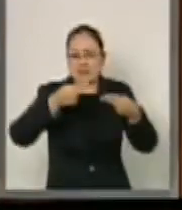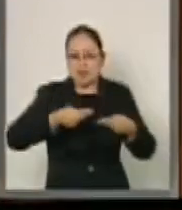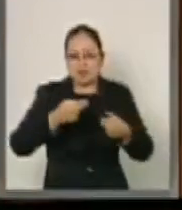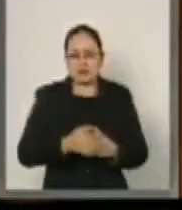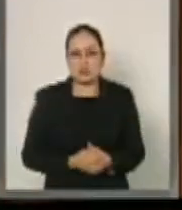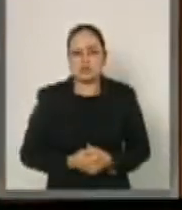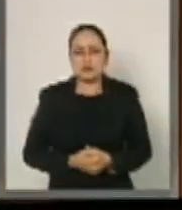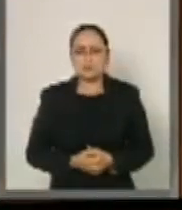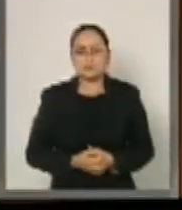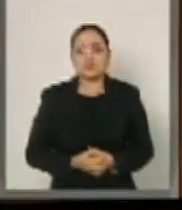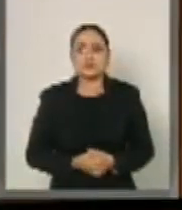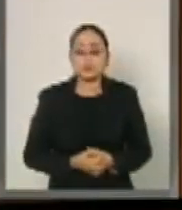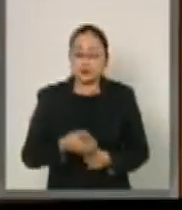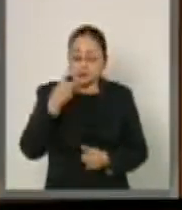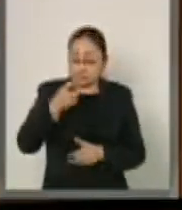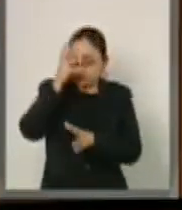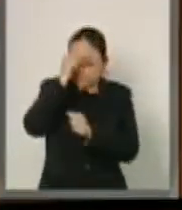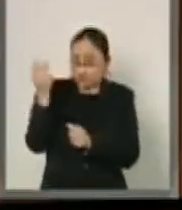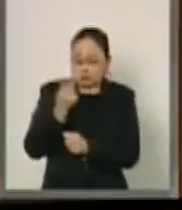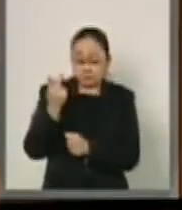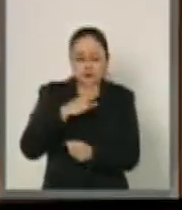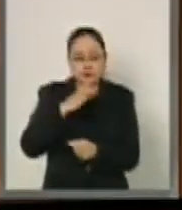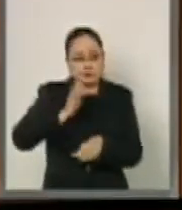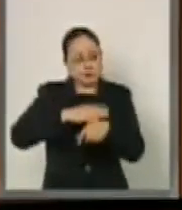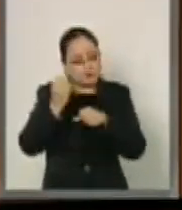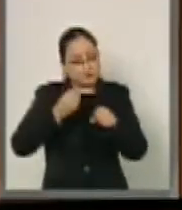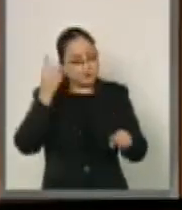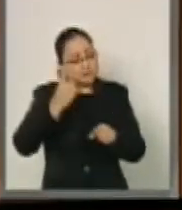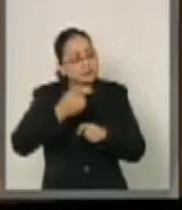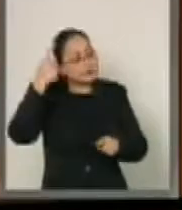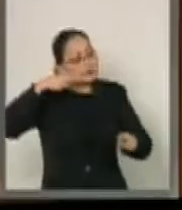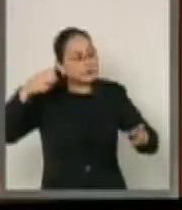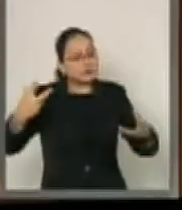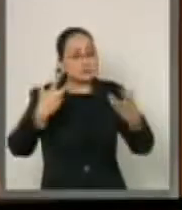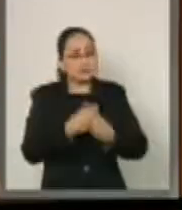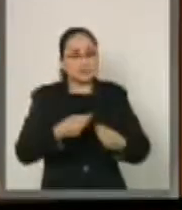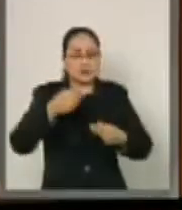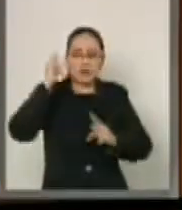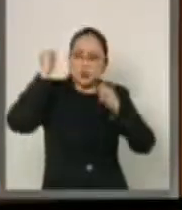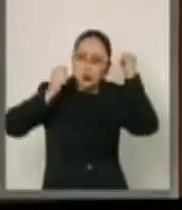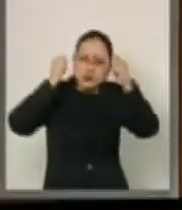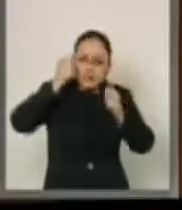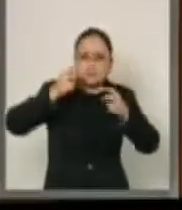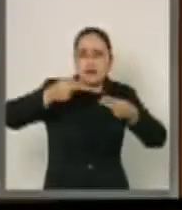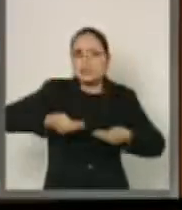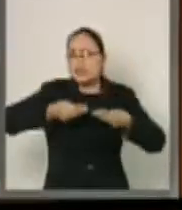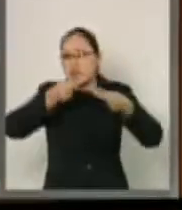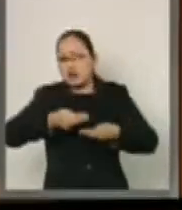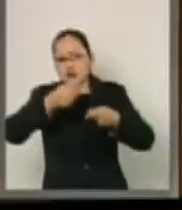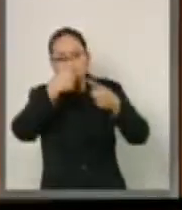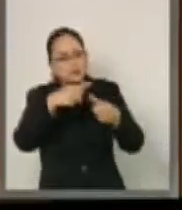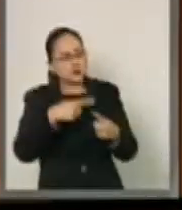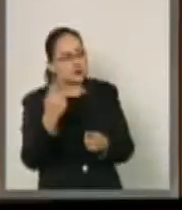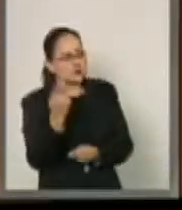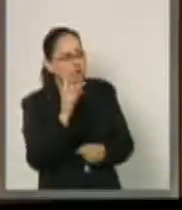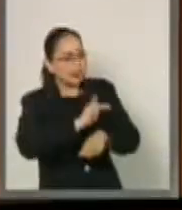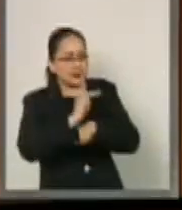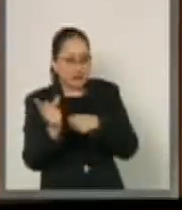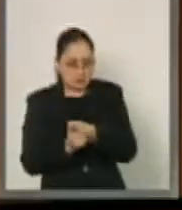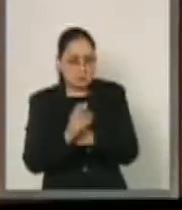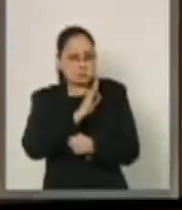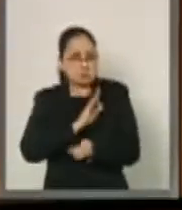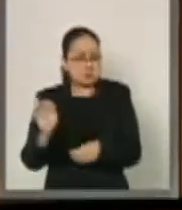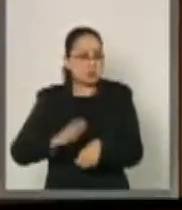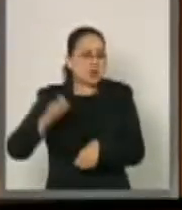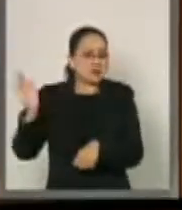ampliar las oportunidades turísticas, comerciales y de negocios entre ambos países al